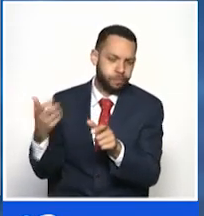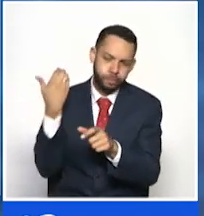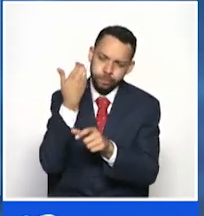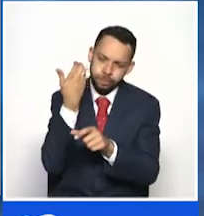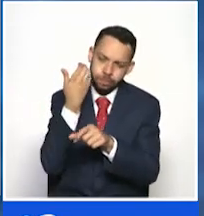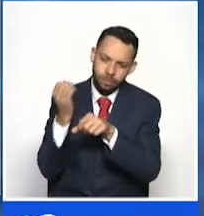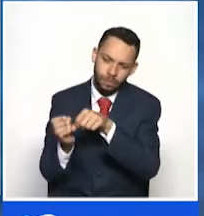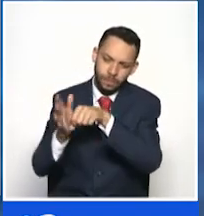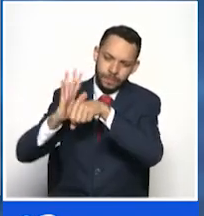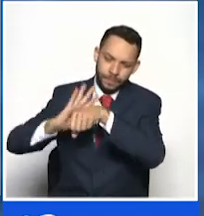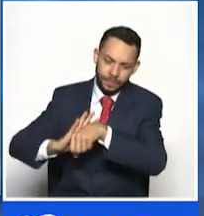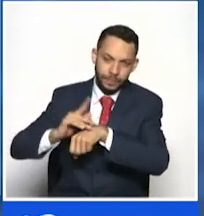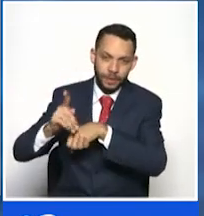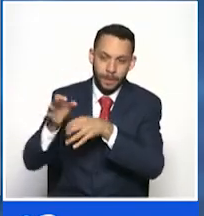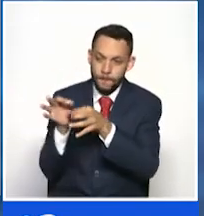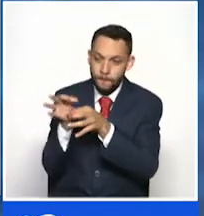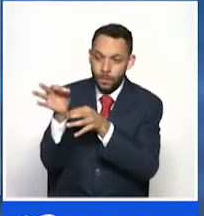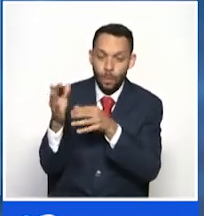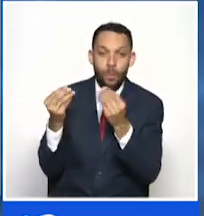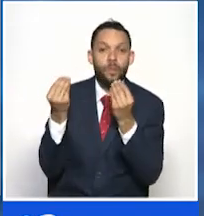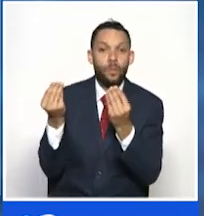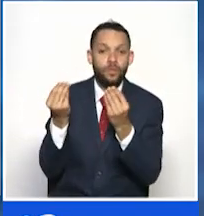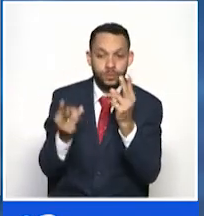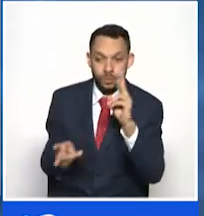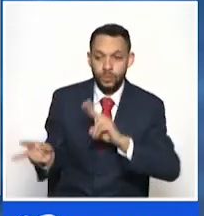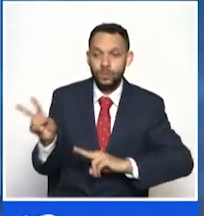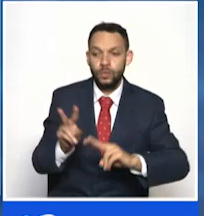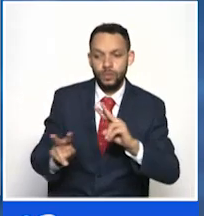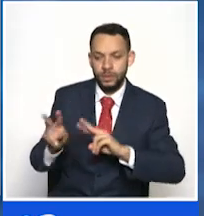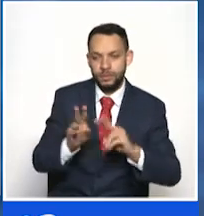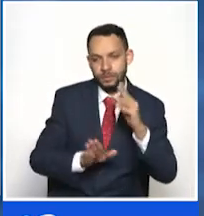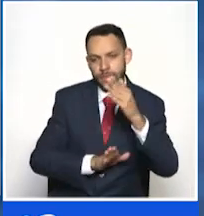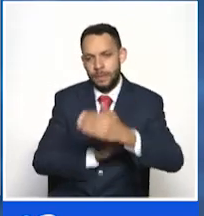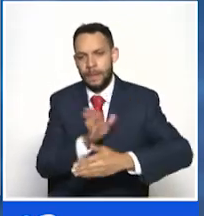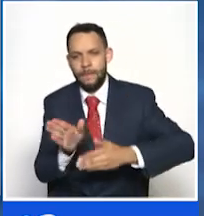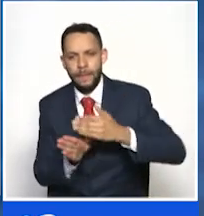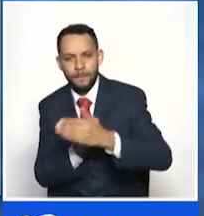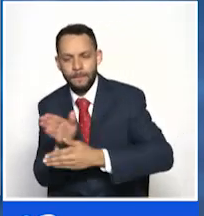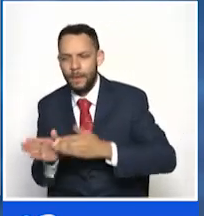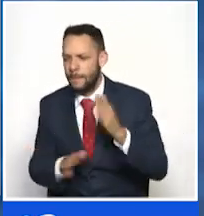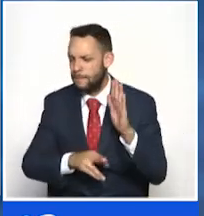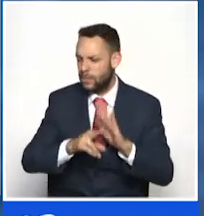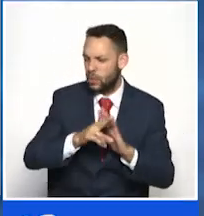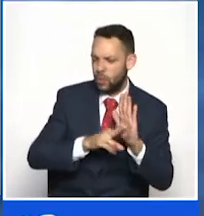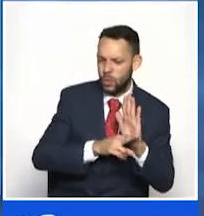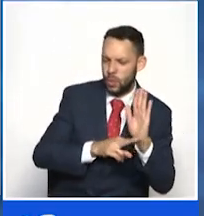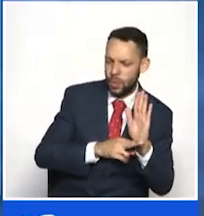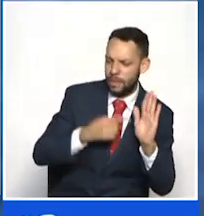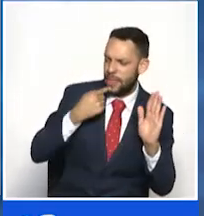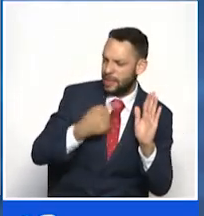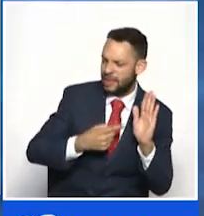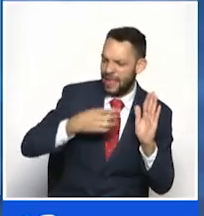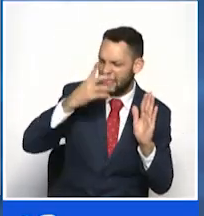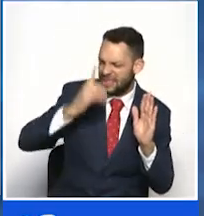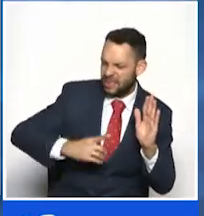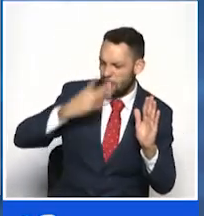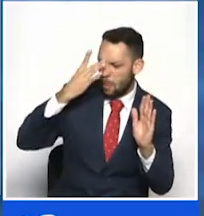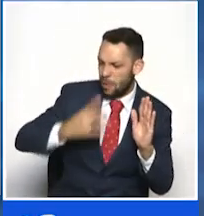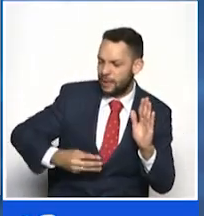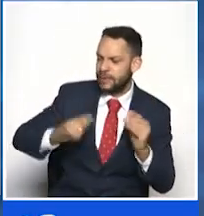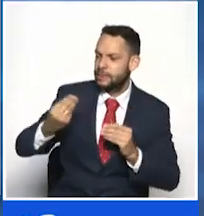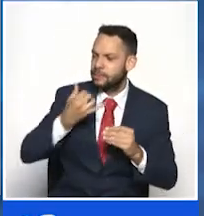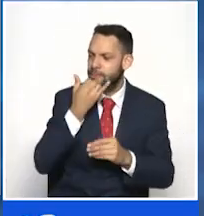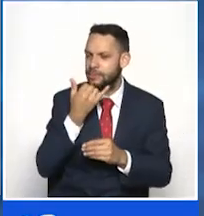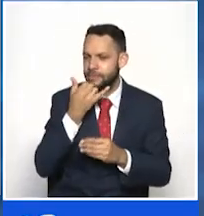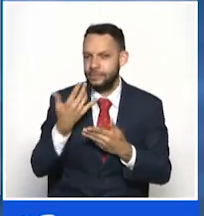municipio, que además es uno de los municipios más turísticos dentro del eje cafetero. Pero, ¿en qué consisten estas medidas y por qué se tomó la decisión, secretaria?